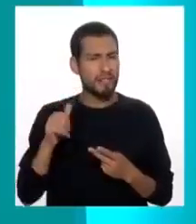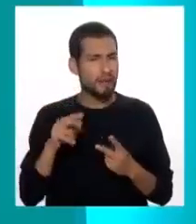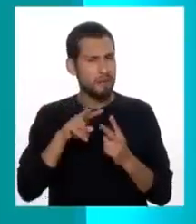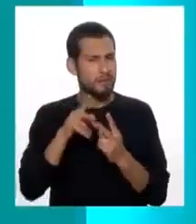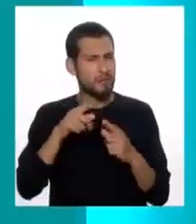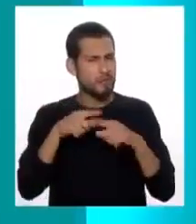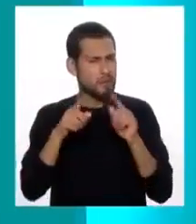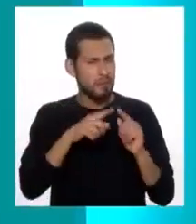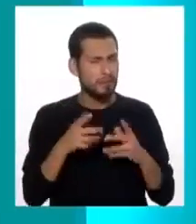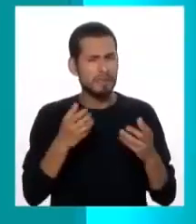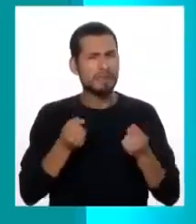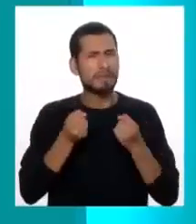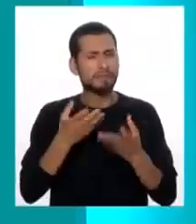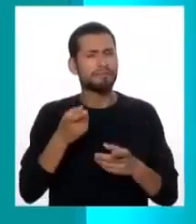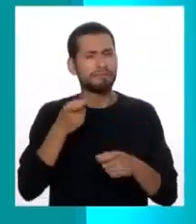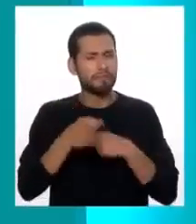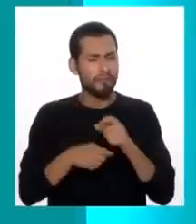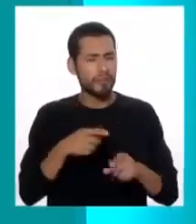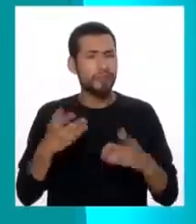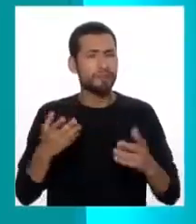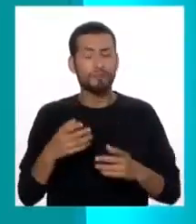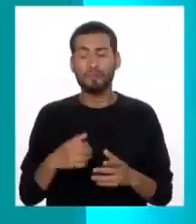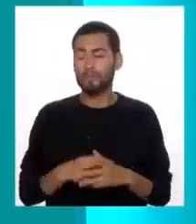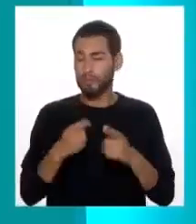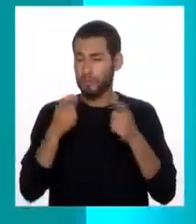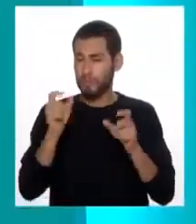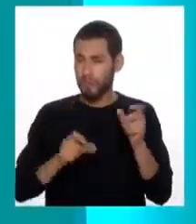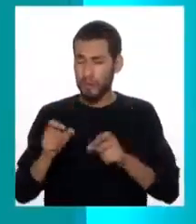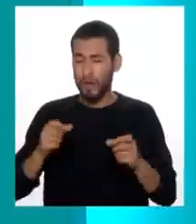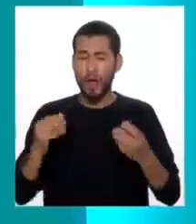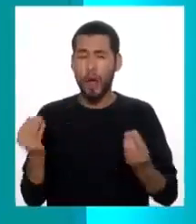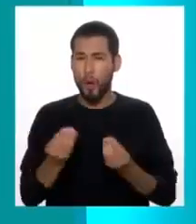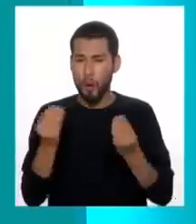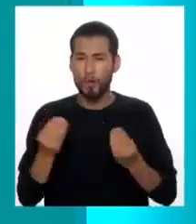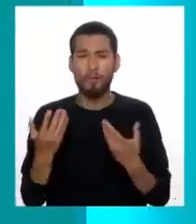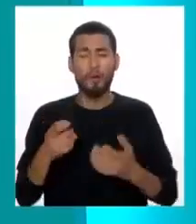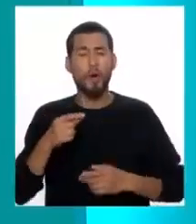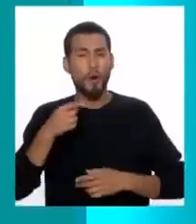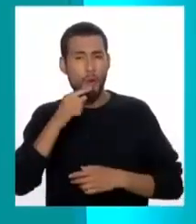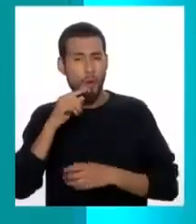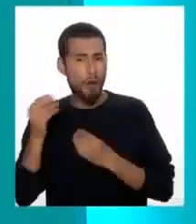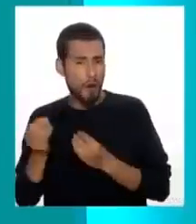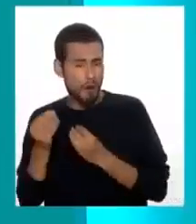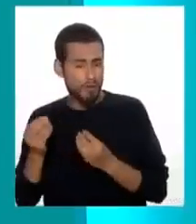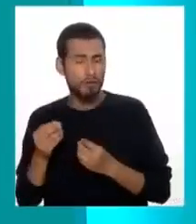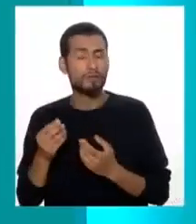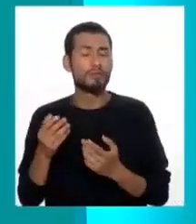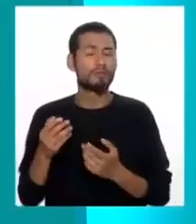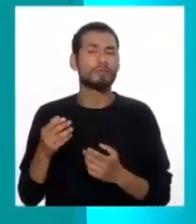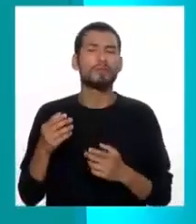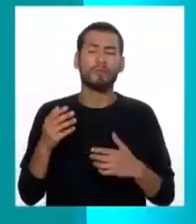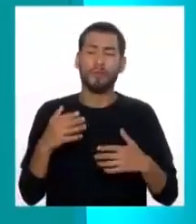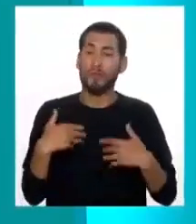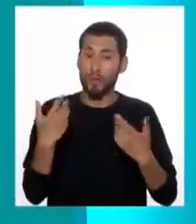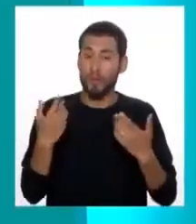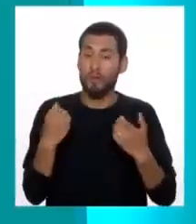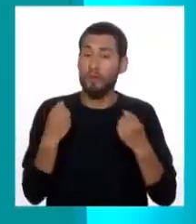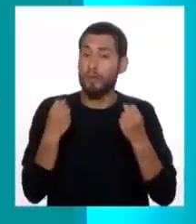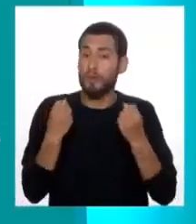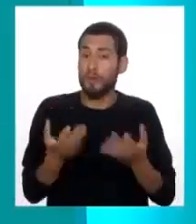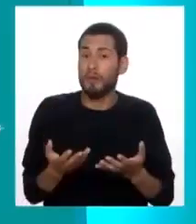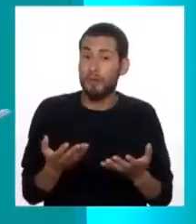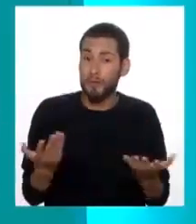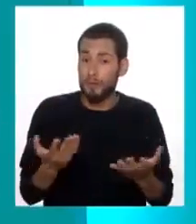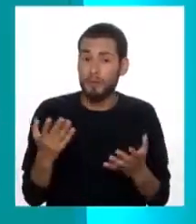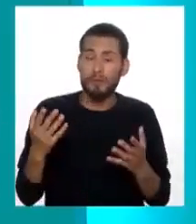impacto, sobre todo en adolescentes, adolescentes más mujeres, y que puede constituirse un